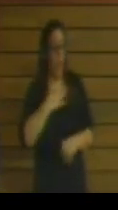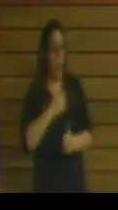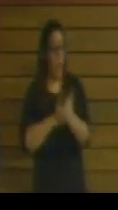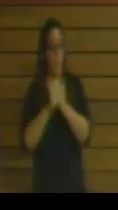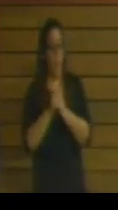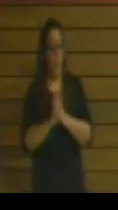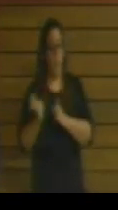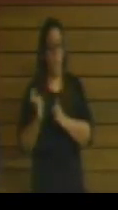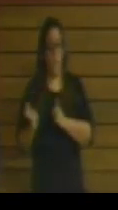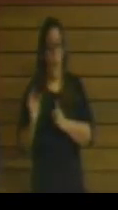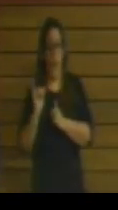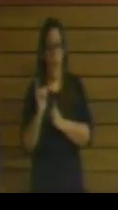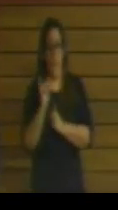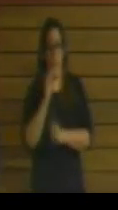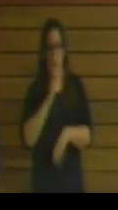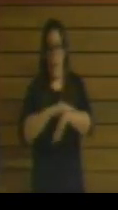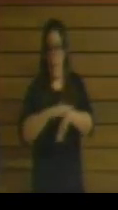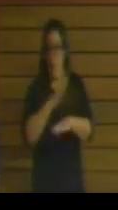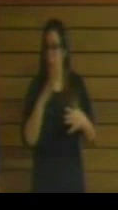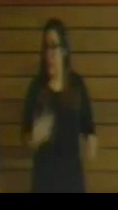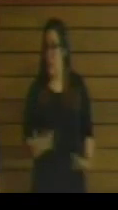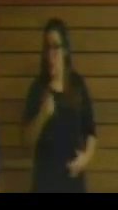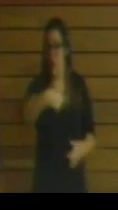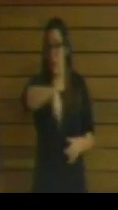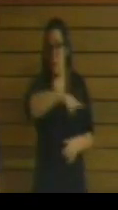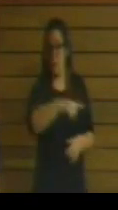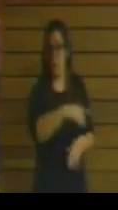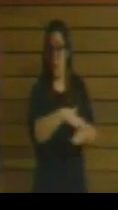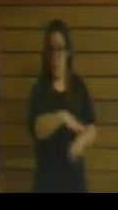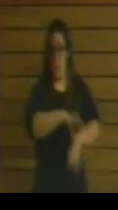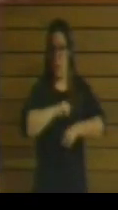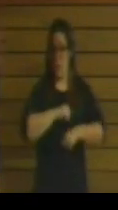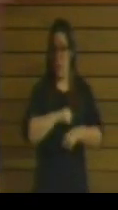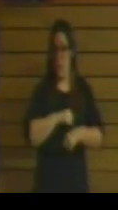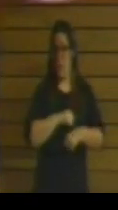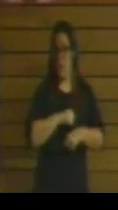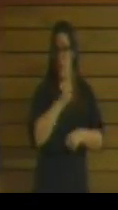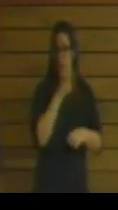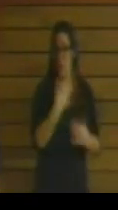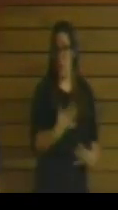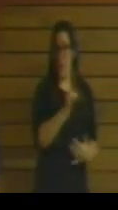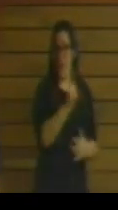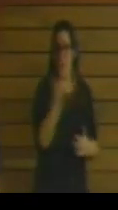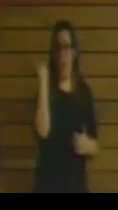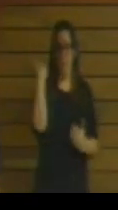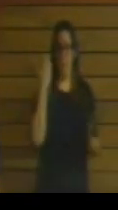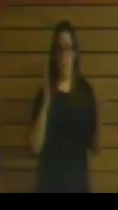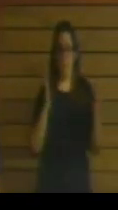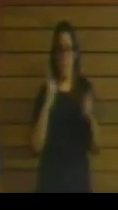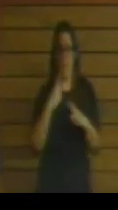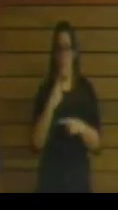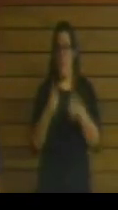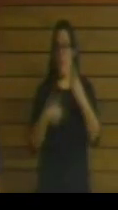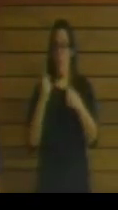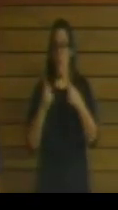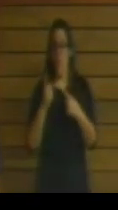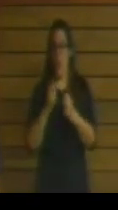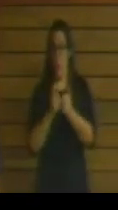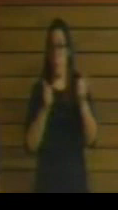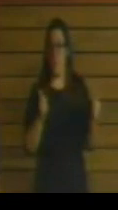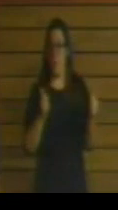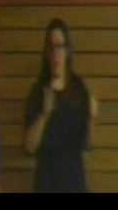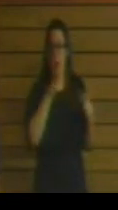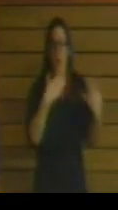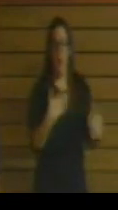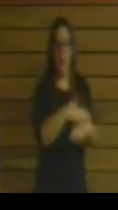Gobierno, ahora, los partidos que están en el Gobierno, dicen cosas diferentes a lo que decían en la oposición. Y nosotros queremos